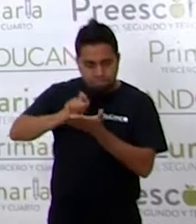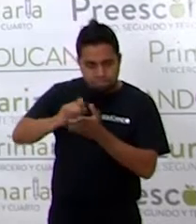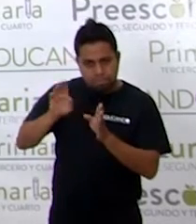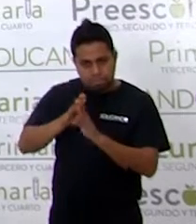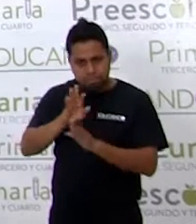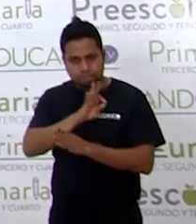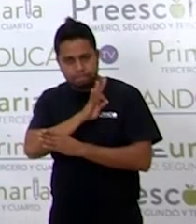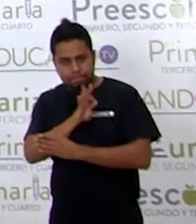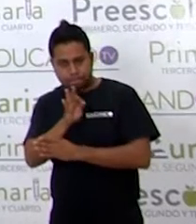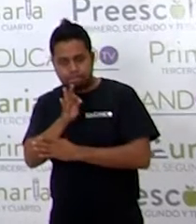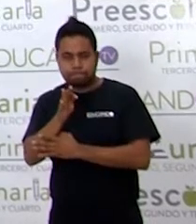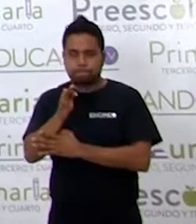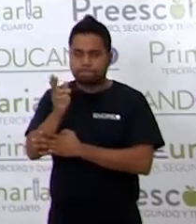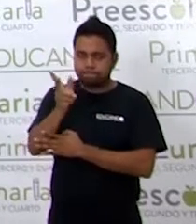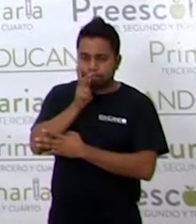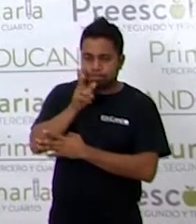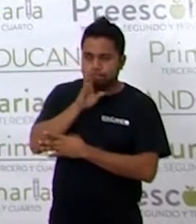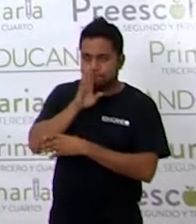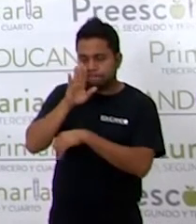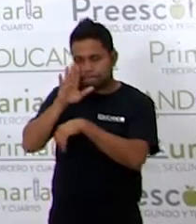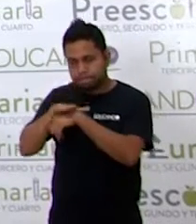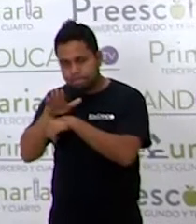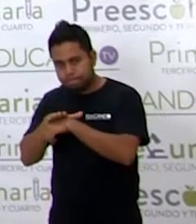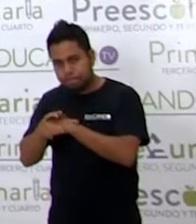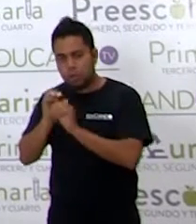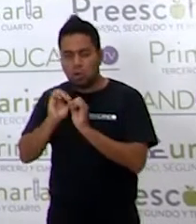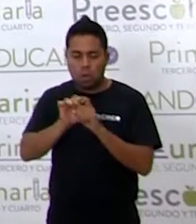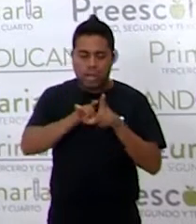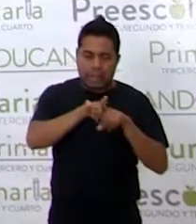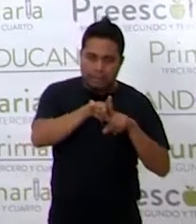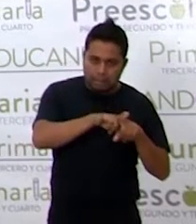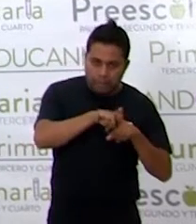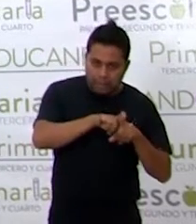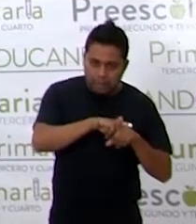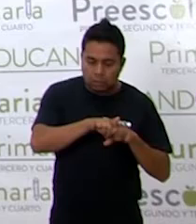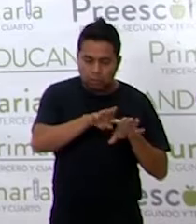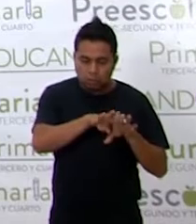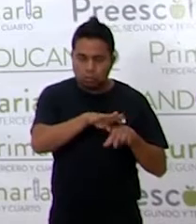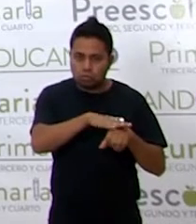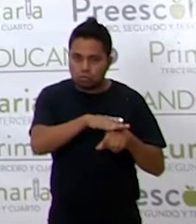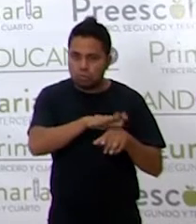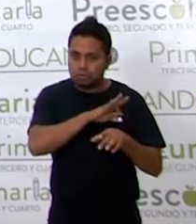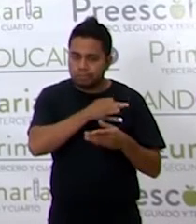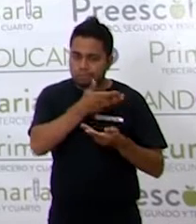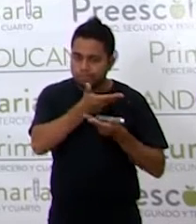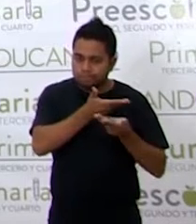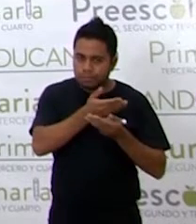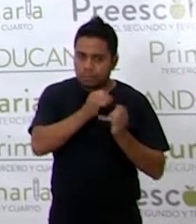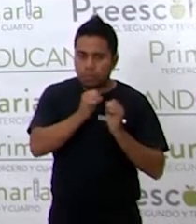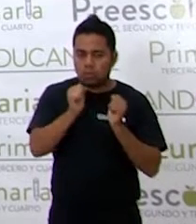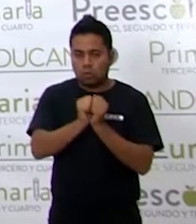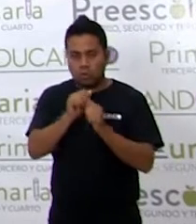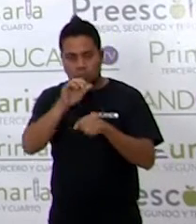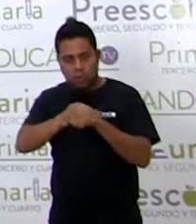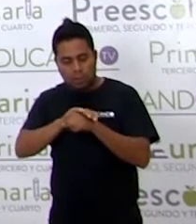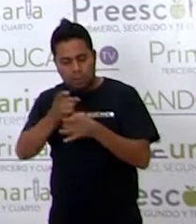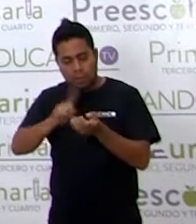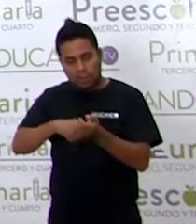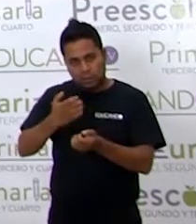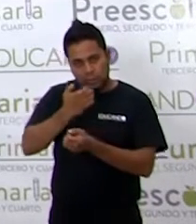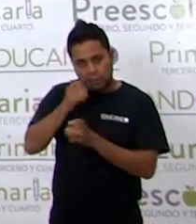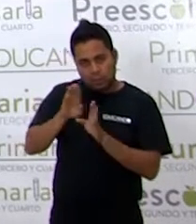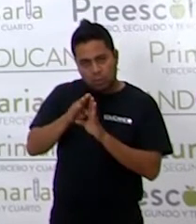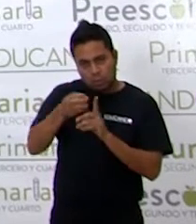Decir A tus Papás A tus Hermanos O bien A tus Amigos En En Escuela